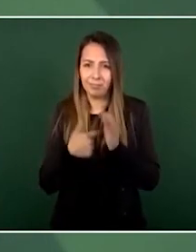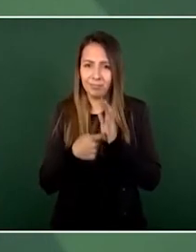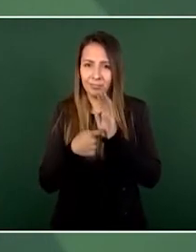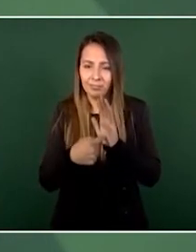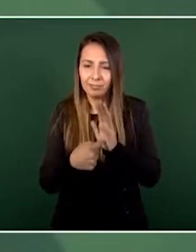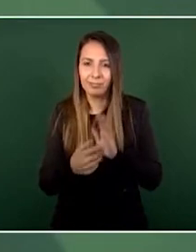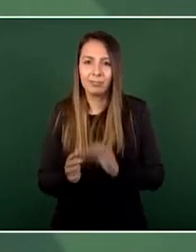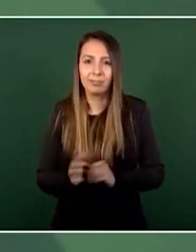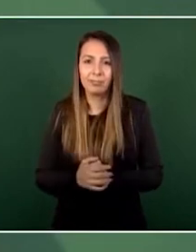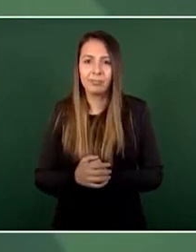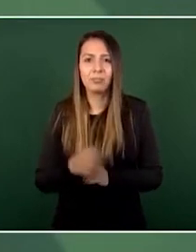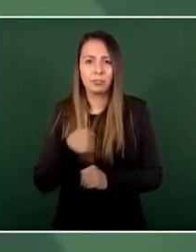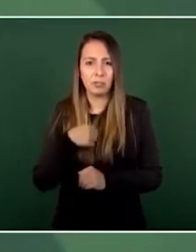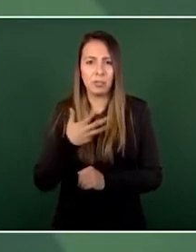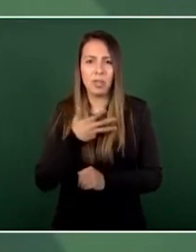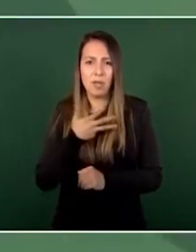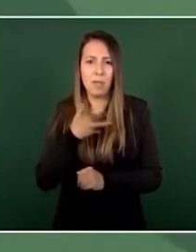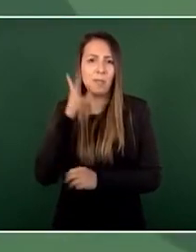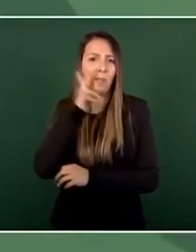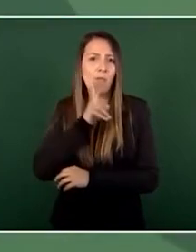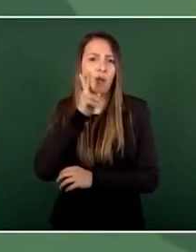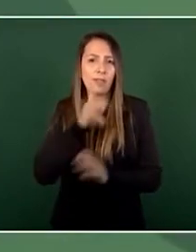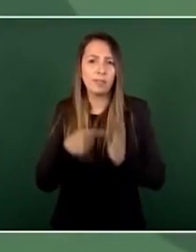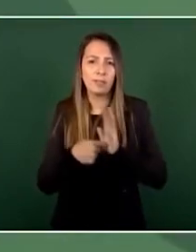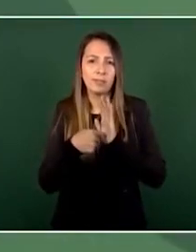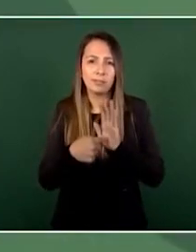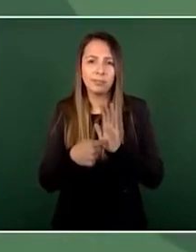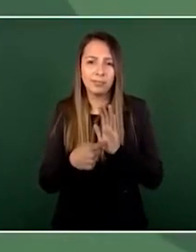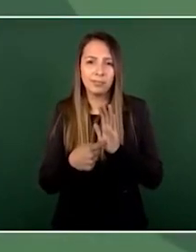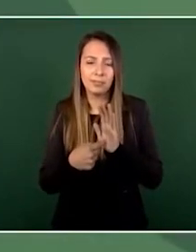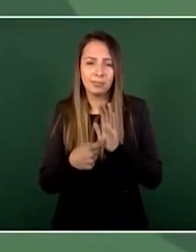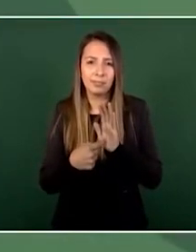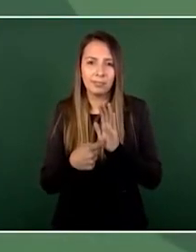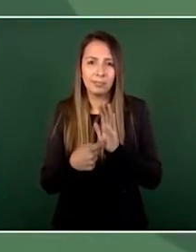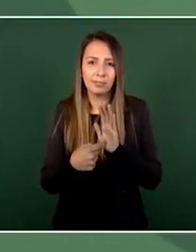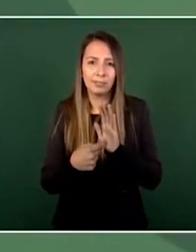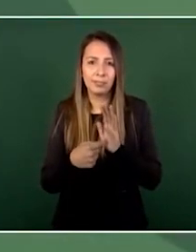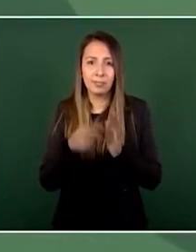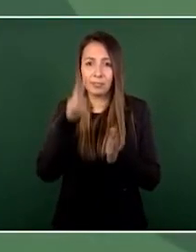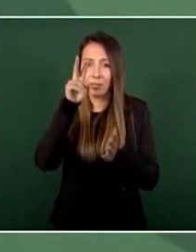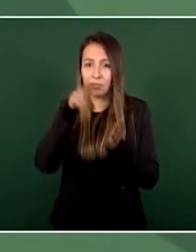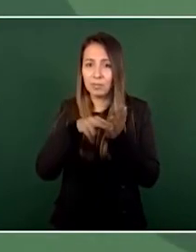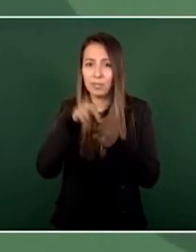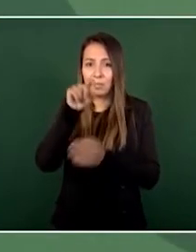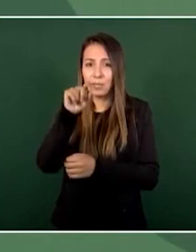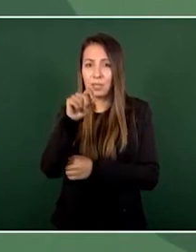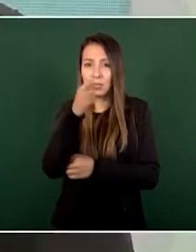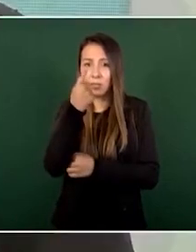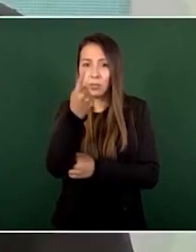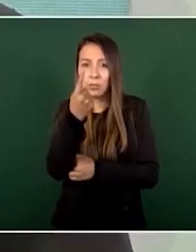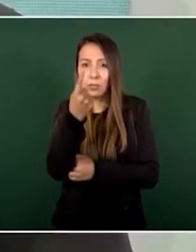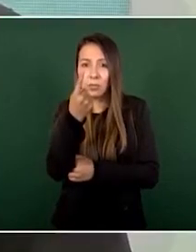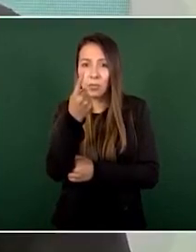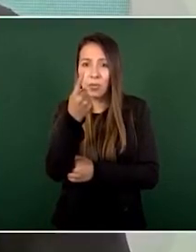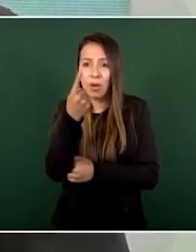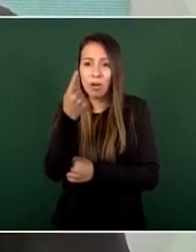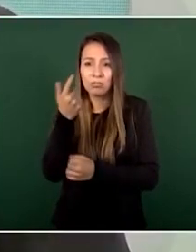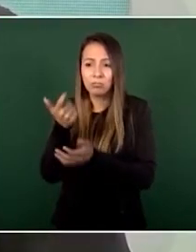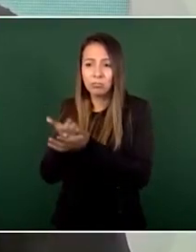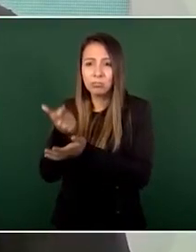que si puedo probar que recibió en el 2021 35